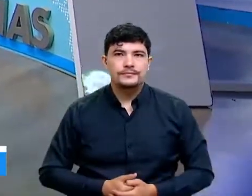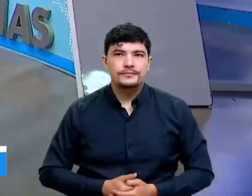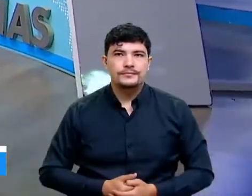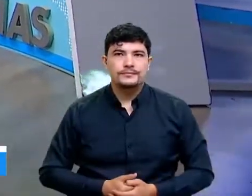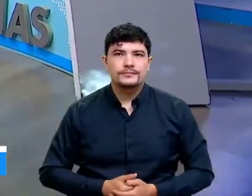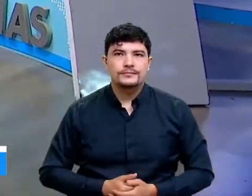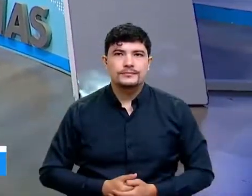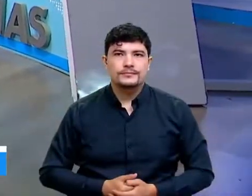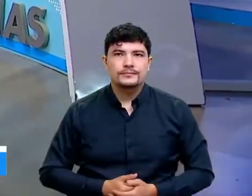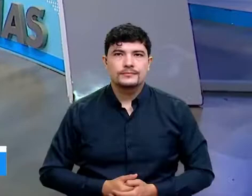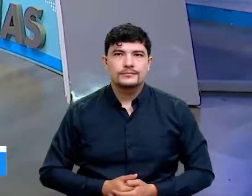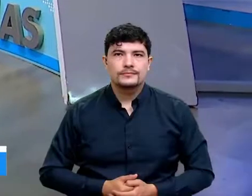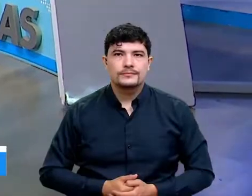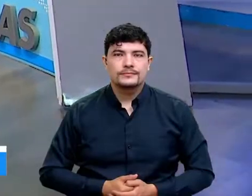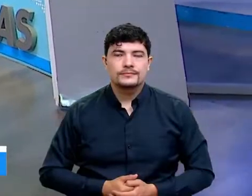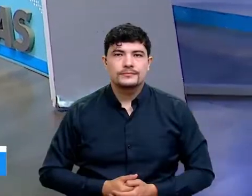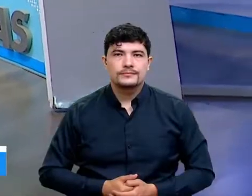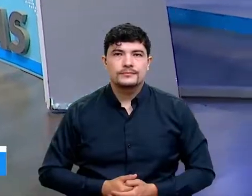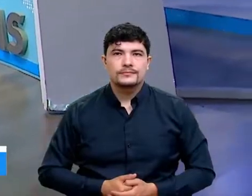Silva para Oriente Noticias, estamos informando.